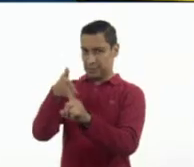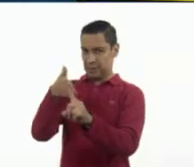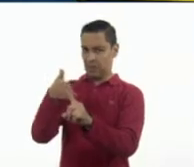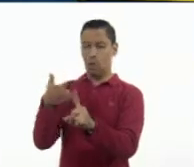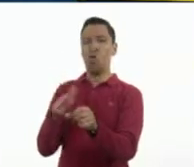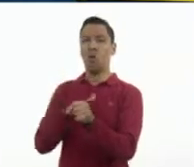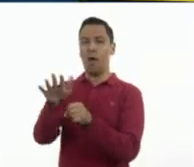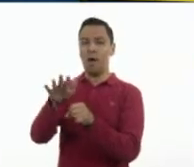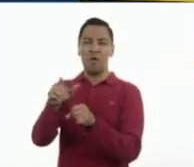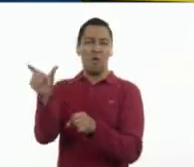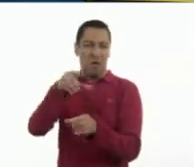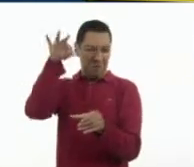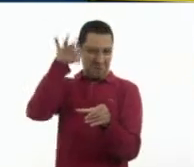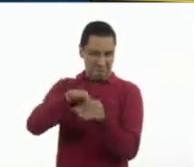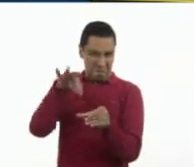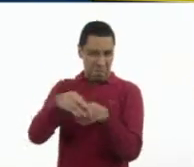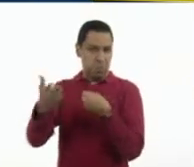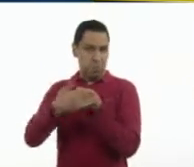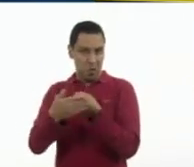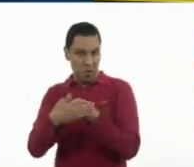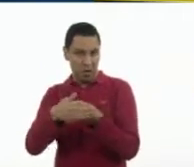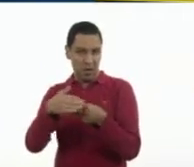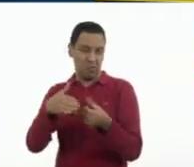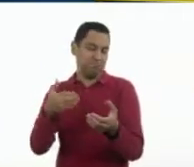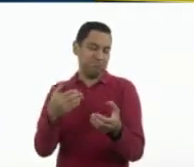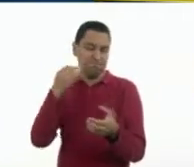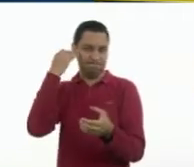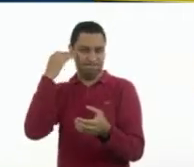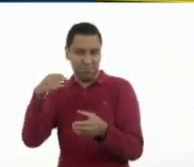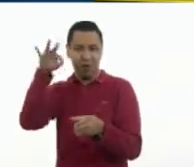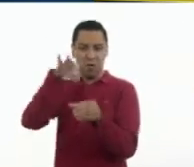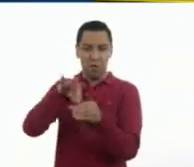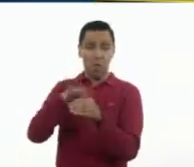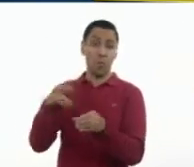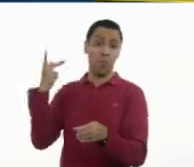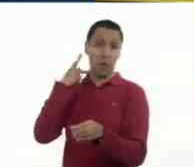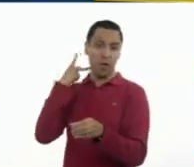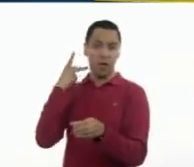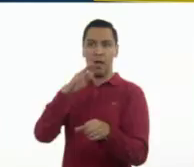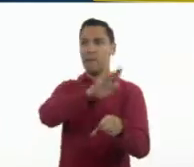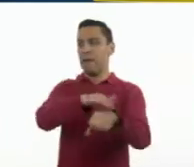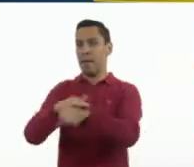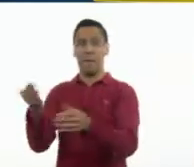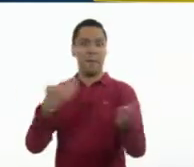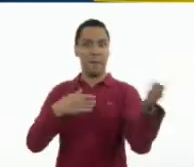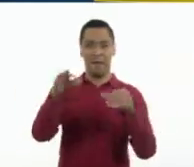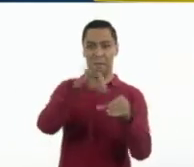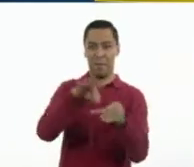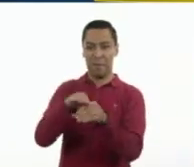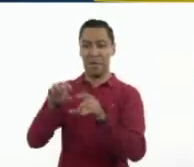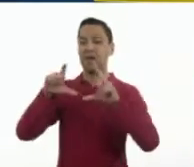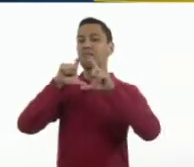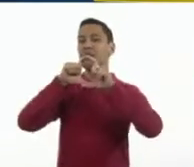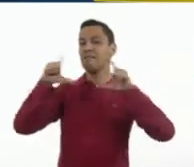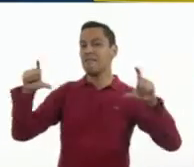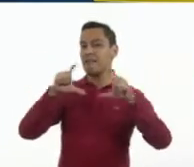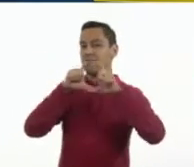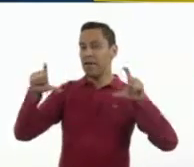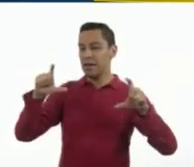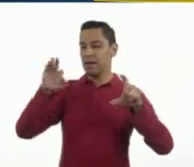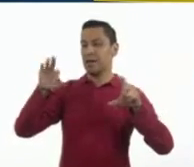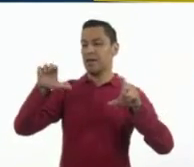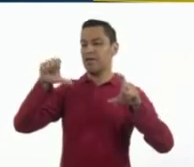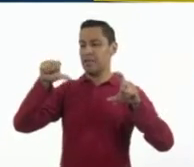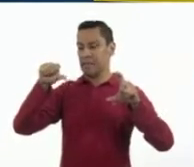en tiempos de elecciones, algunos políticos usan frases para atraer a los votantes. Quizá algunos de los niños y niñas